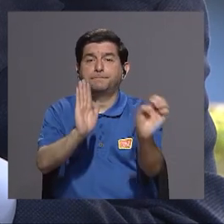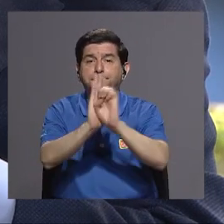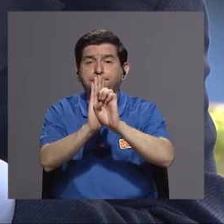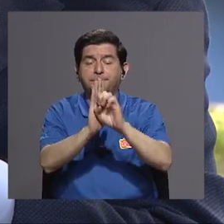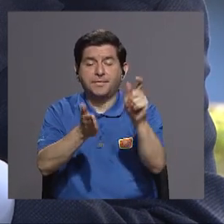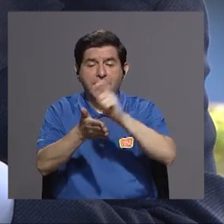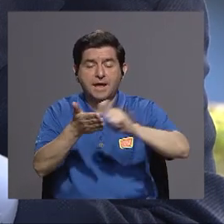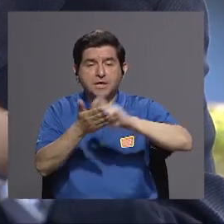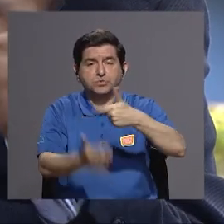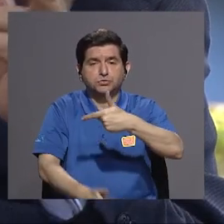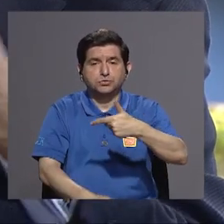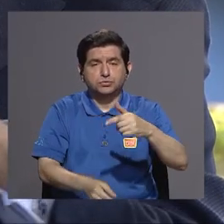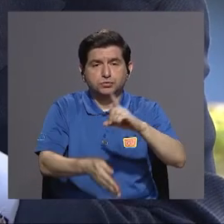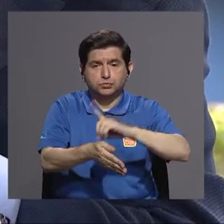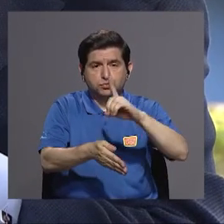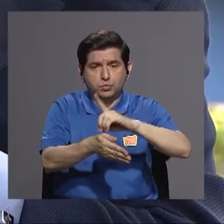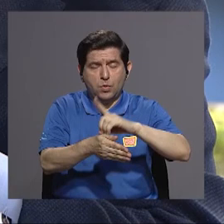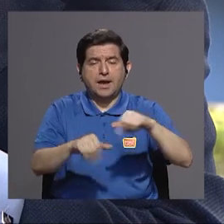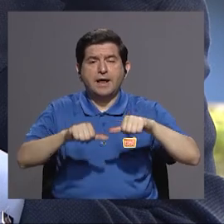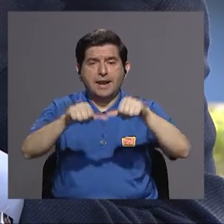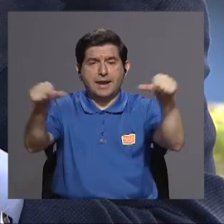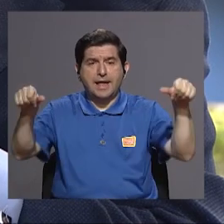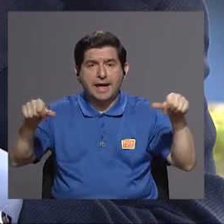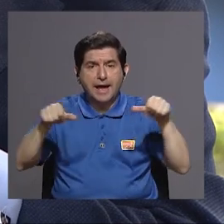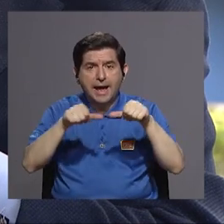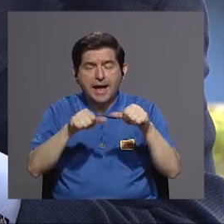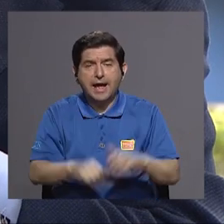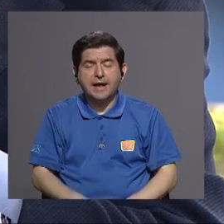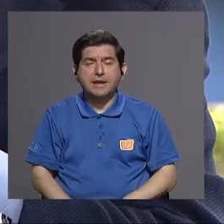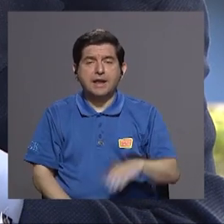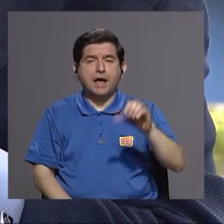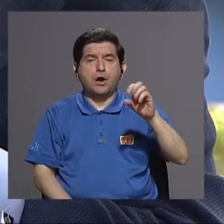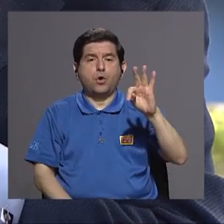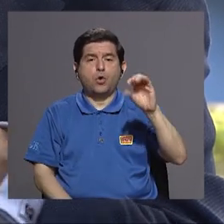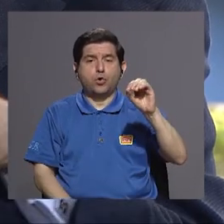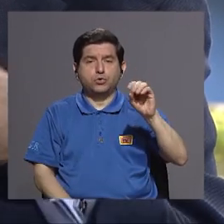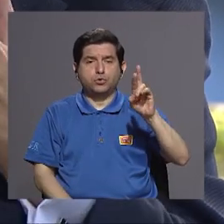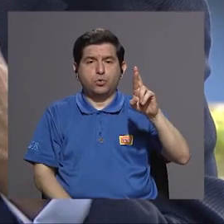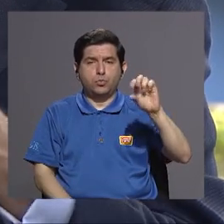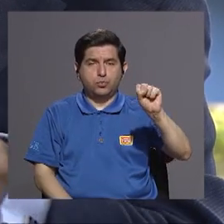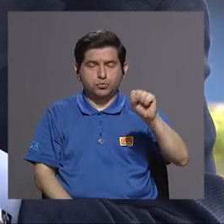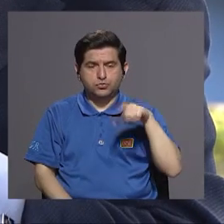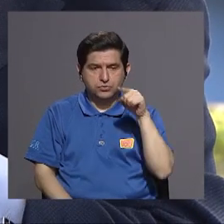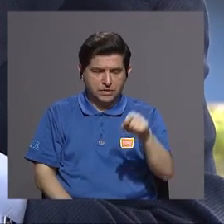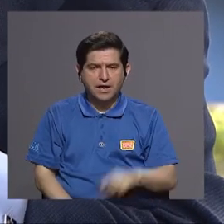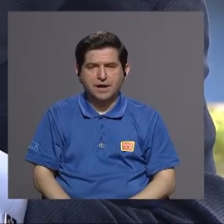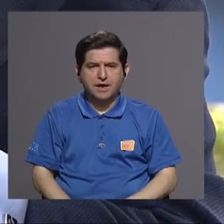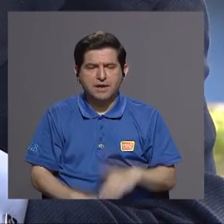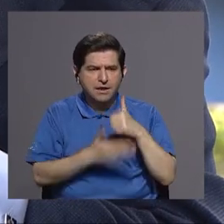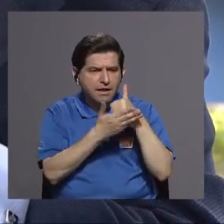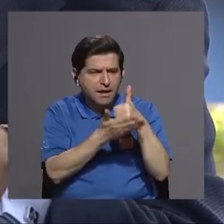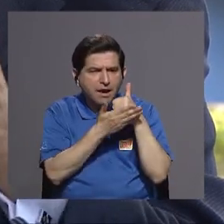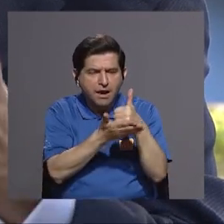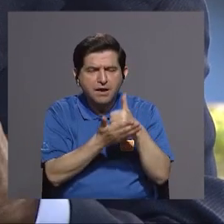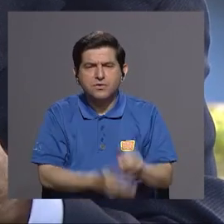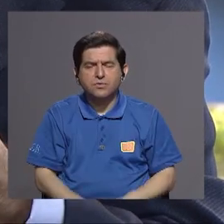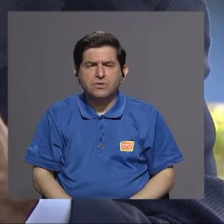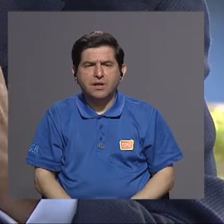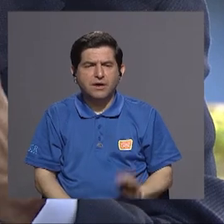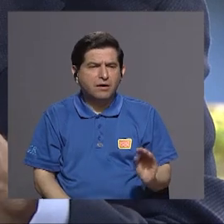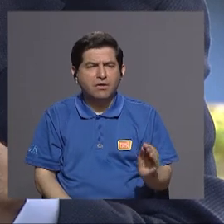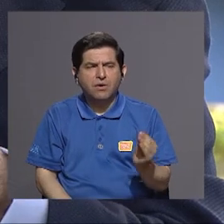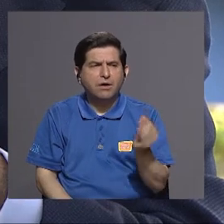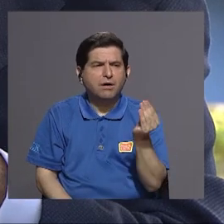la escuela de medicina varias de cotobrús verdad donde hacen aportes con los muchachitos